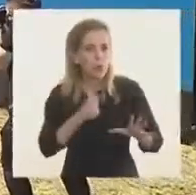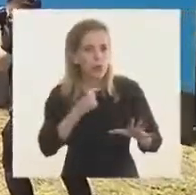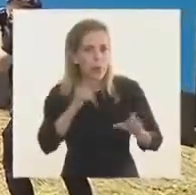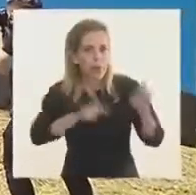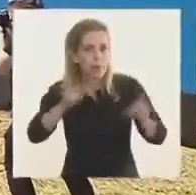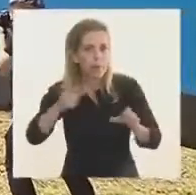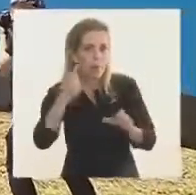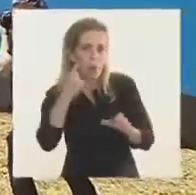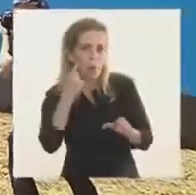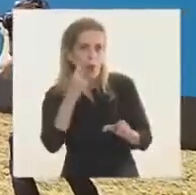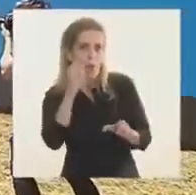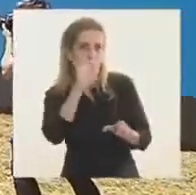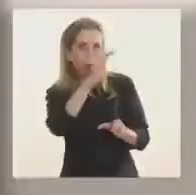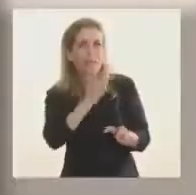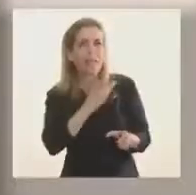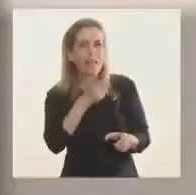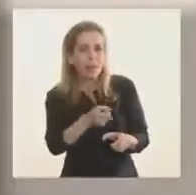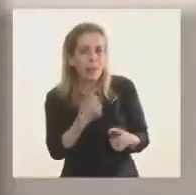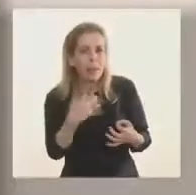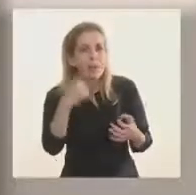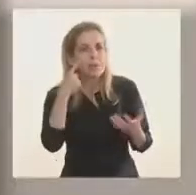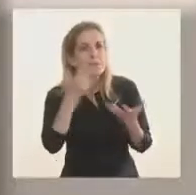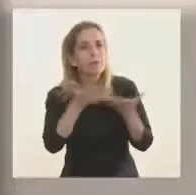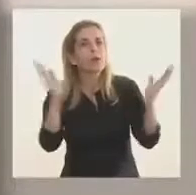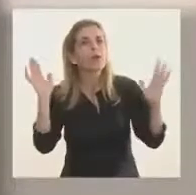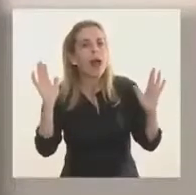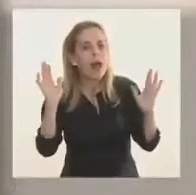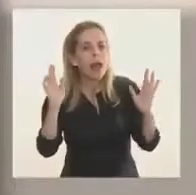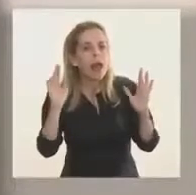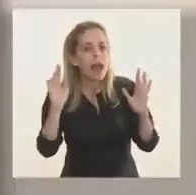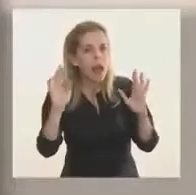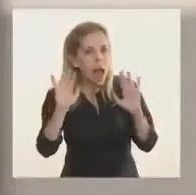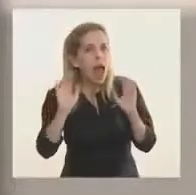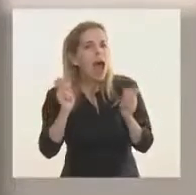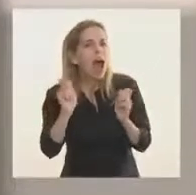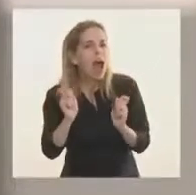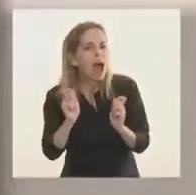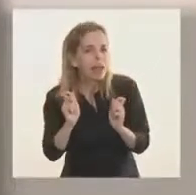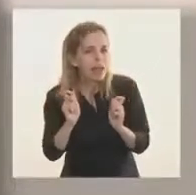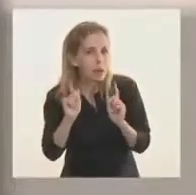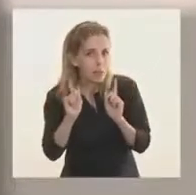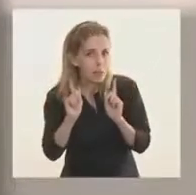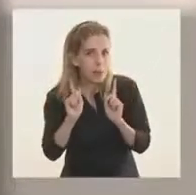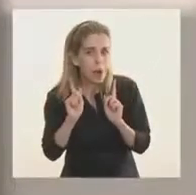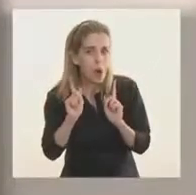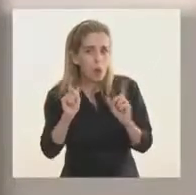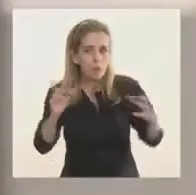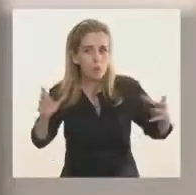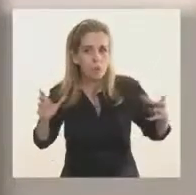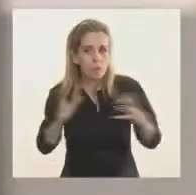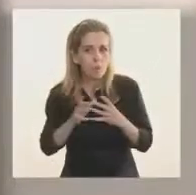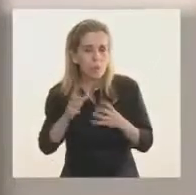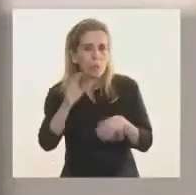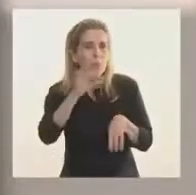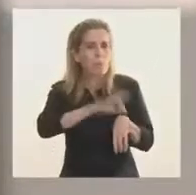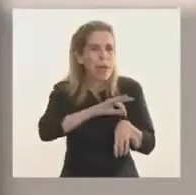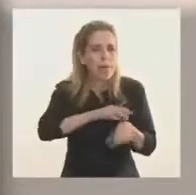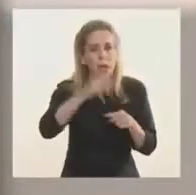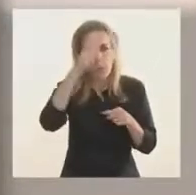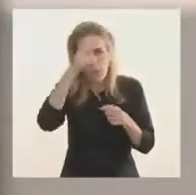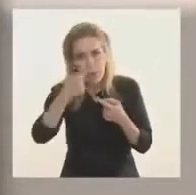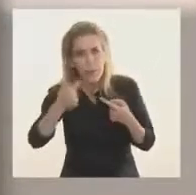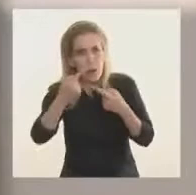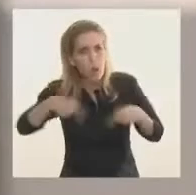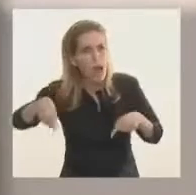tenemos que brindarle, no solamente a cada uno de los integrantes del sistema de salud, sino es el